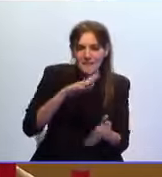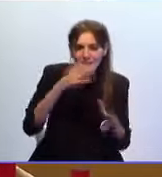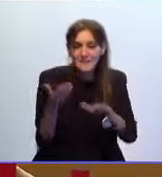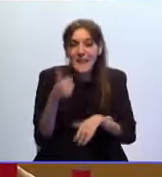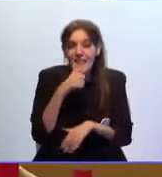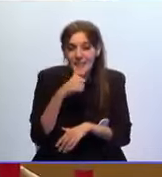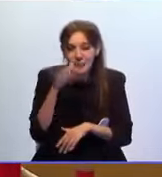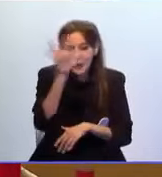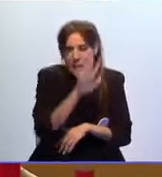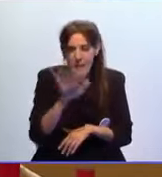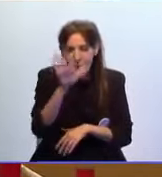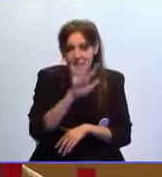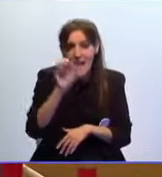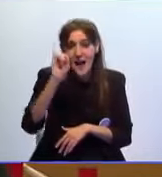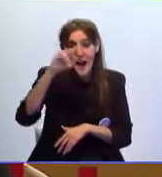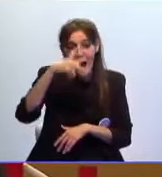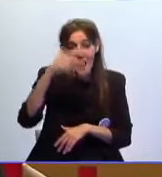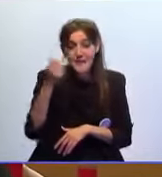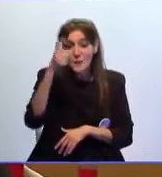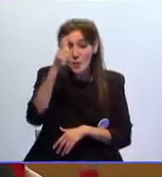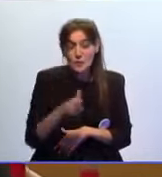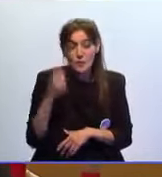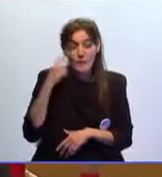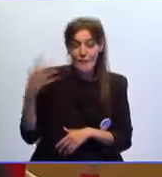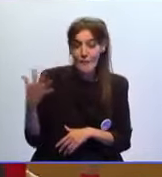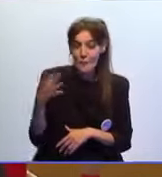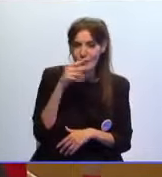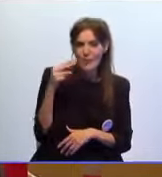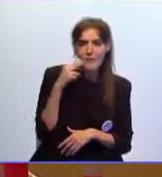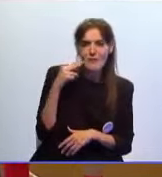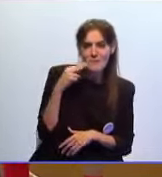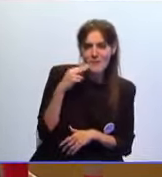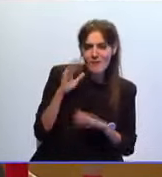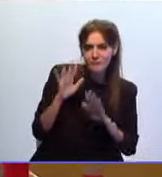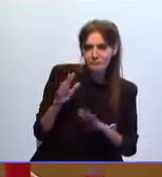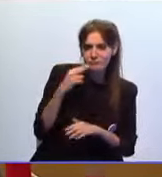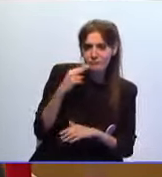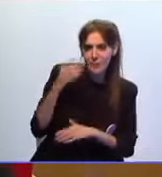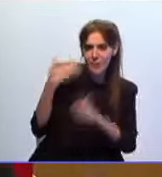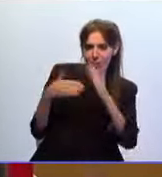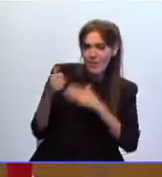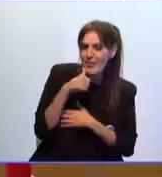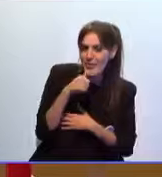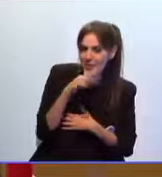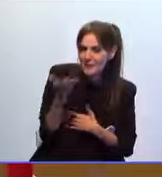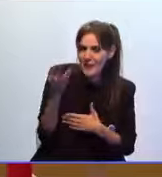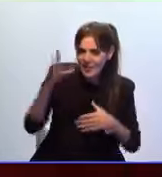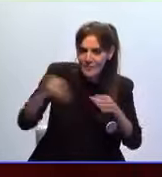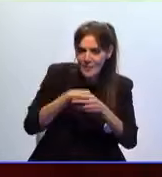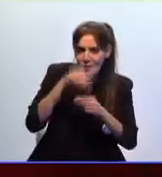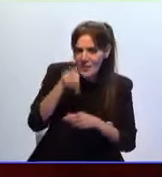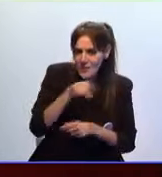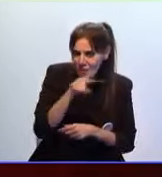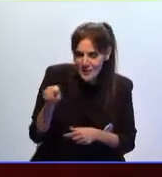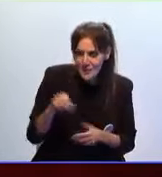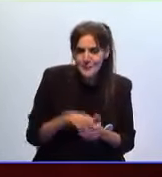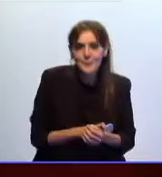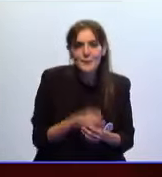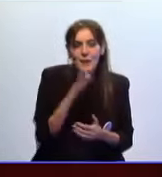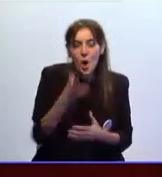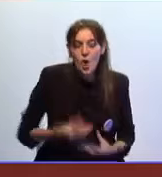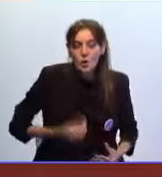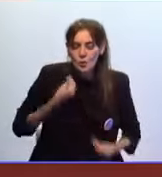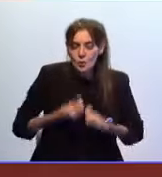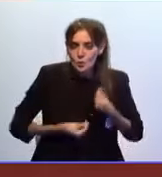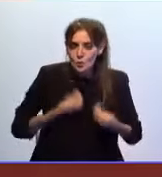estamos en Ceuta entonces Aisha Candisha es un personaje popular de terror de aquí de Ceuta entonces la teníamos que meter sí o sí los sustos han